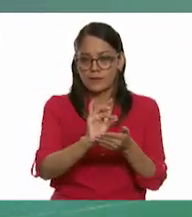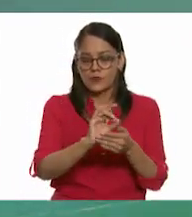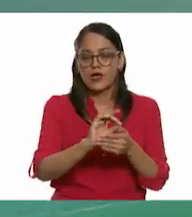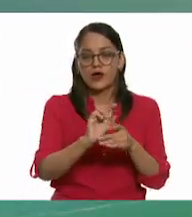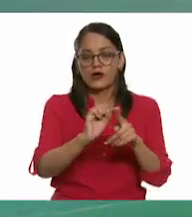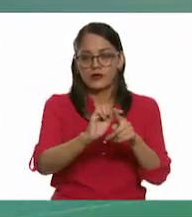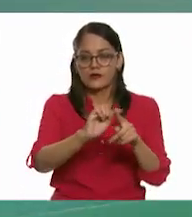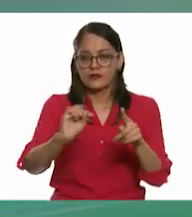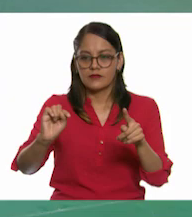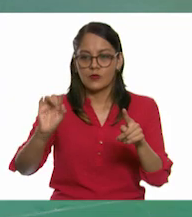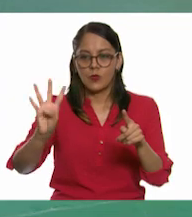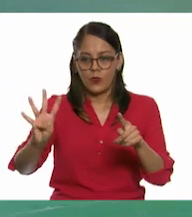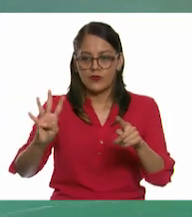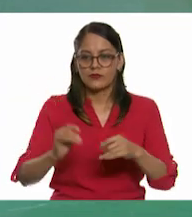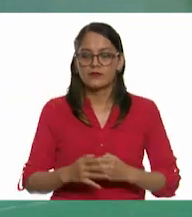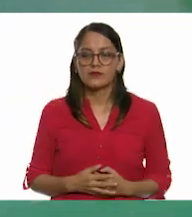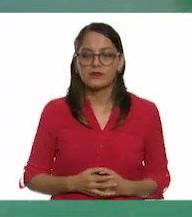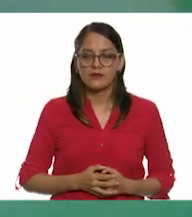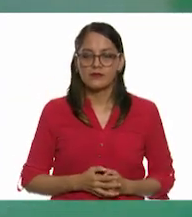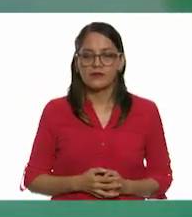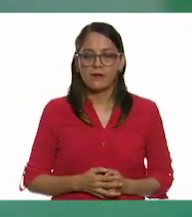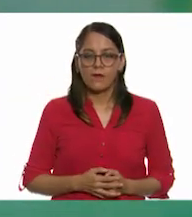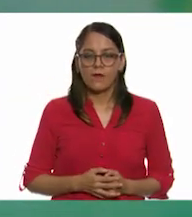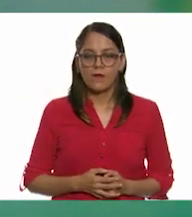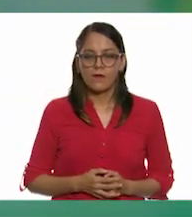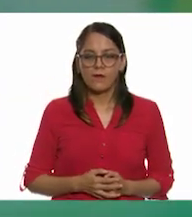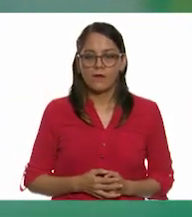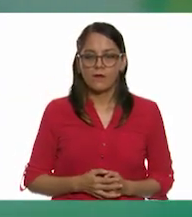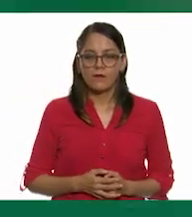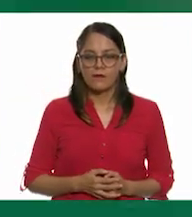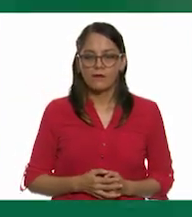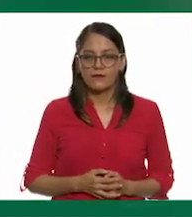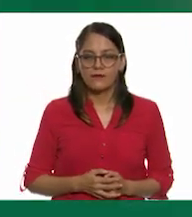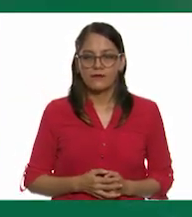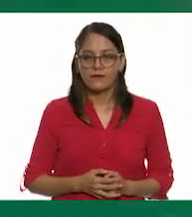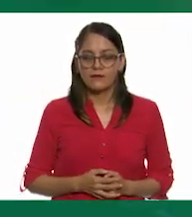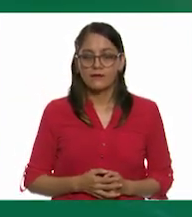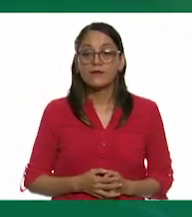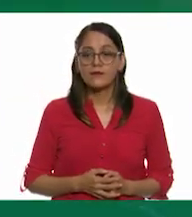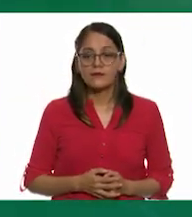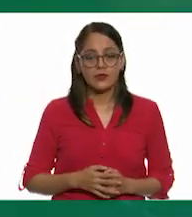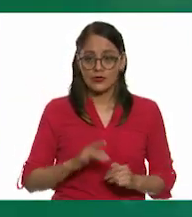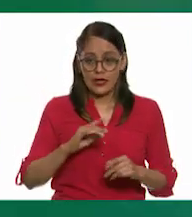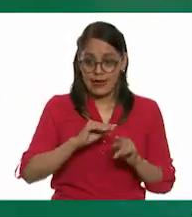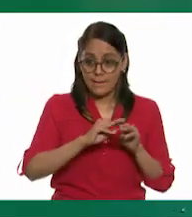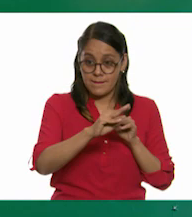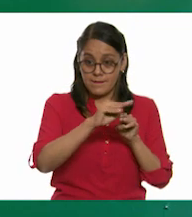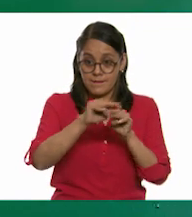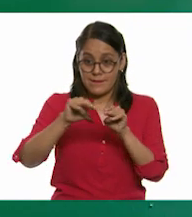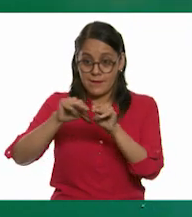cuatro. De acuerdo, cuatro lados exactamente iguales.